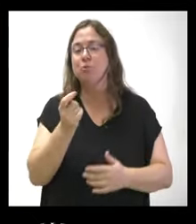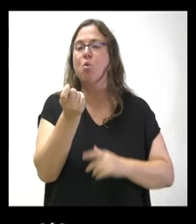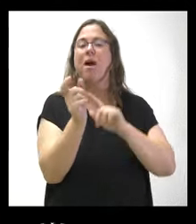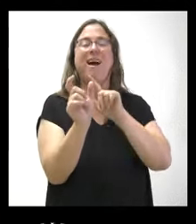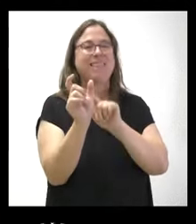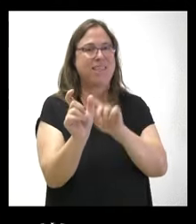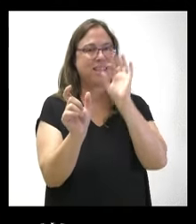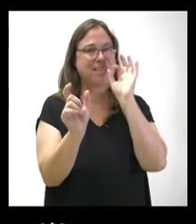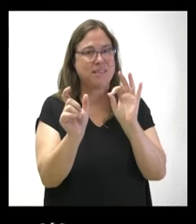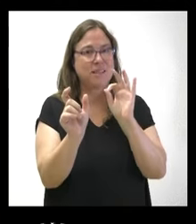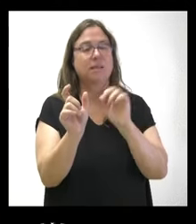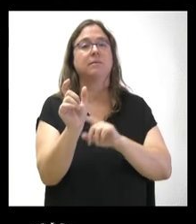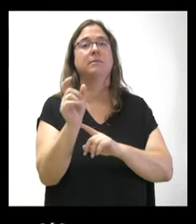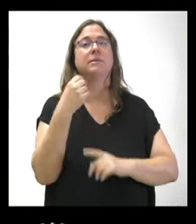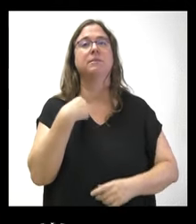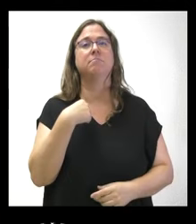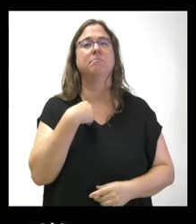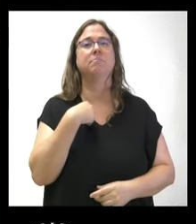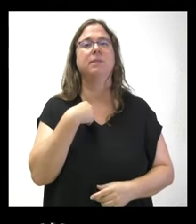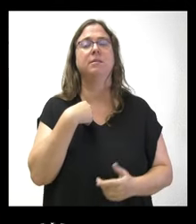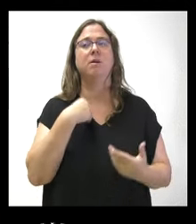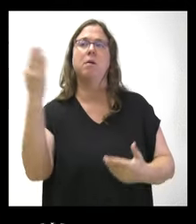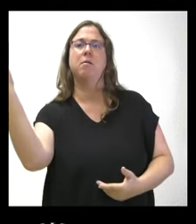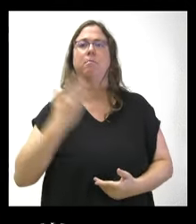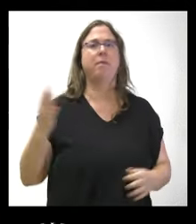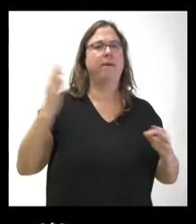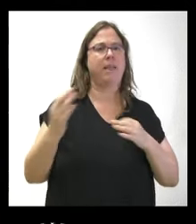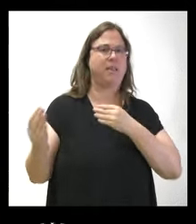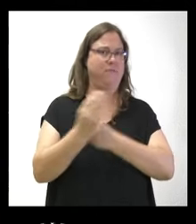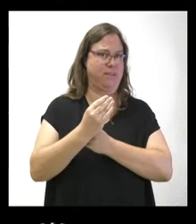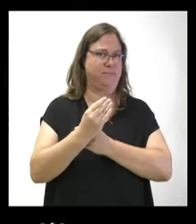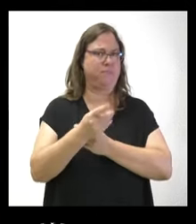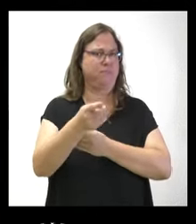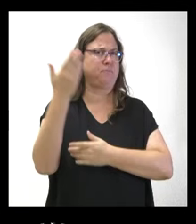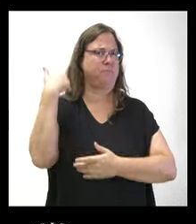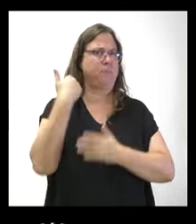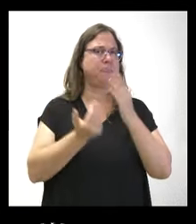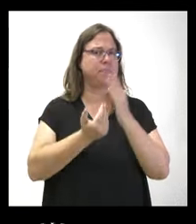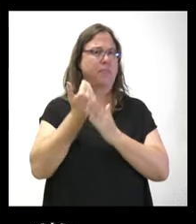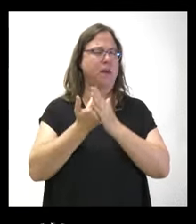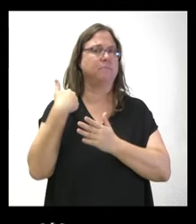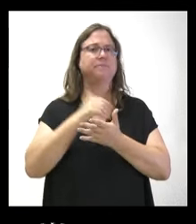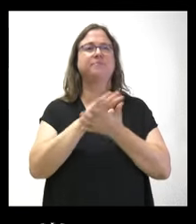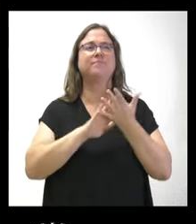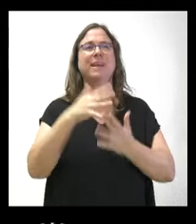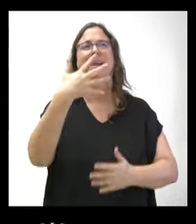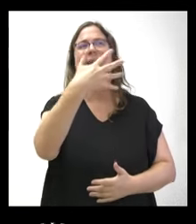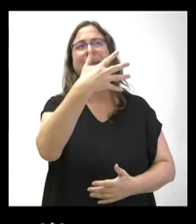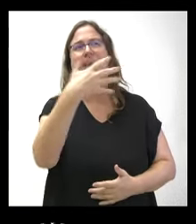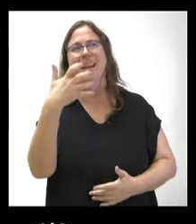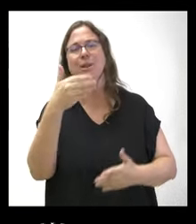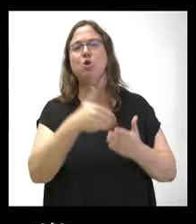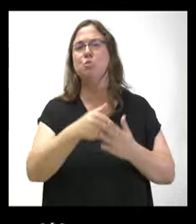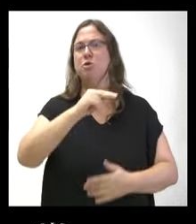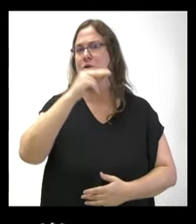con la que no se vería desagraviada en la financiación. Usted habló hace tiempo de 500 millones